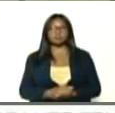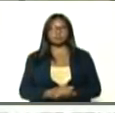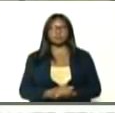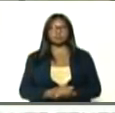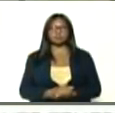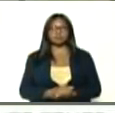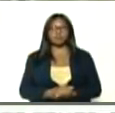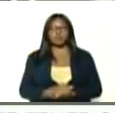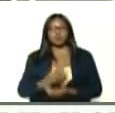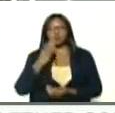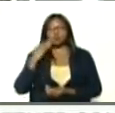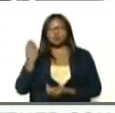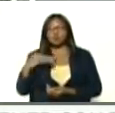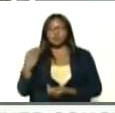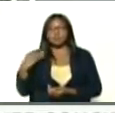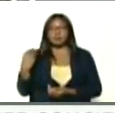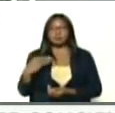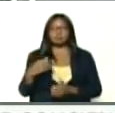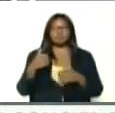juventud,